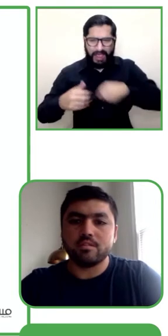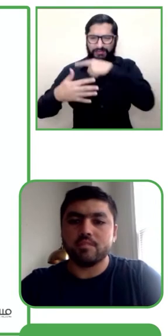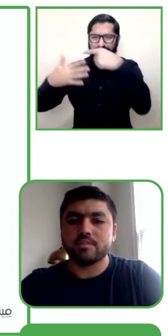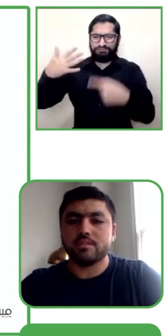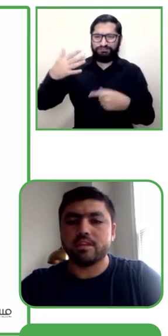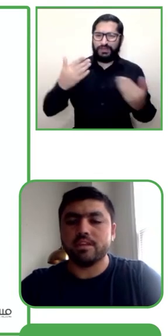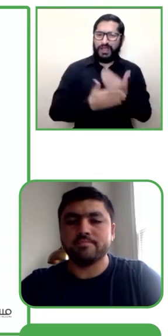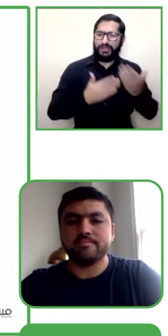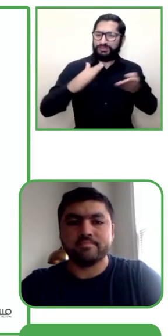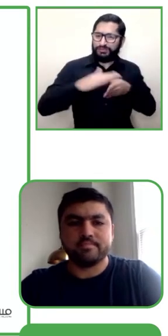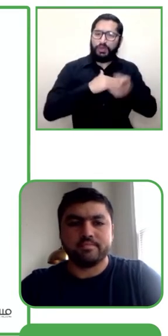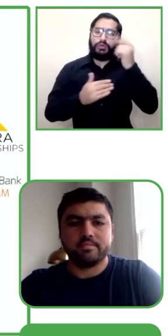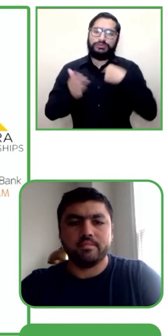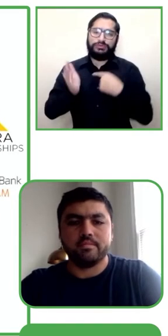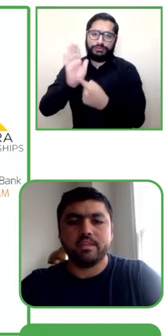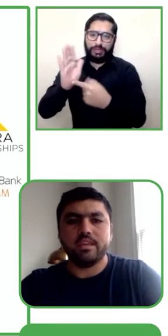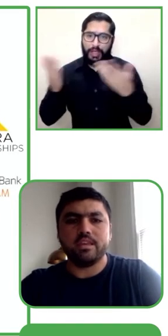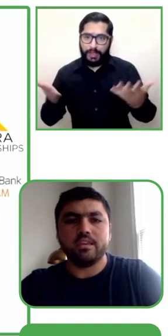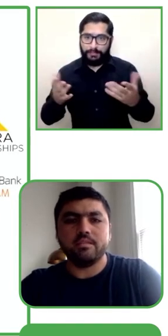como el campus San Joaquín.